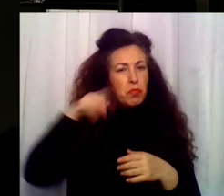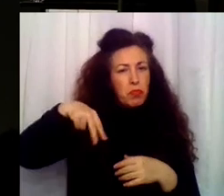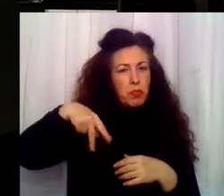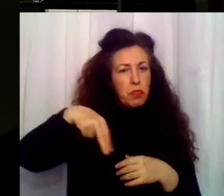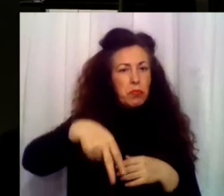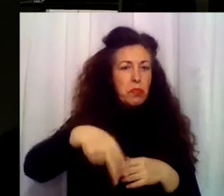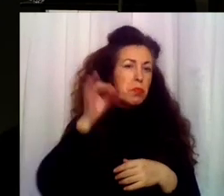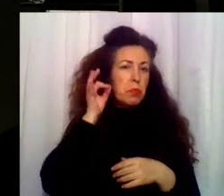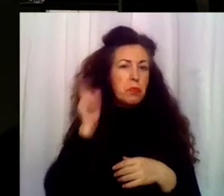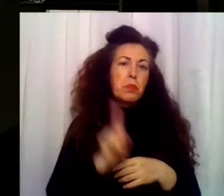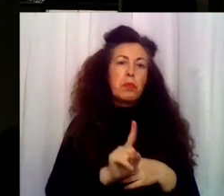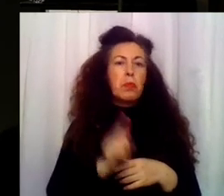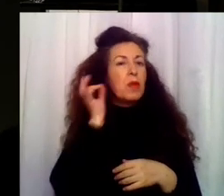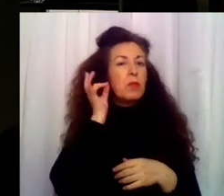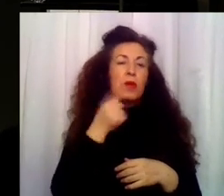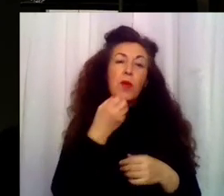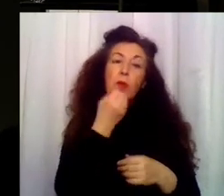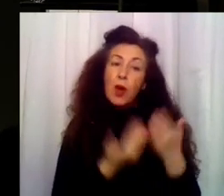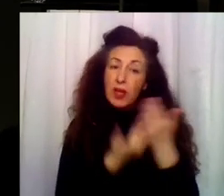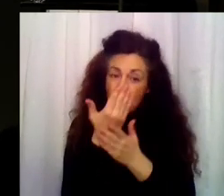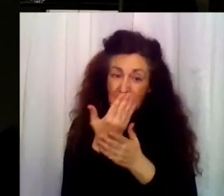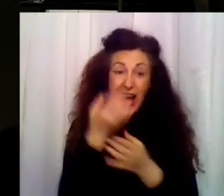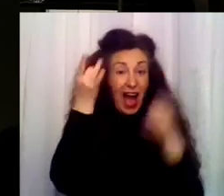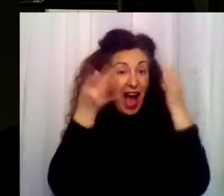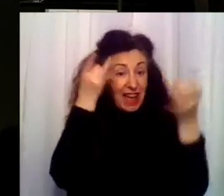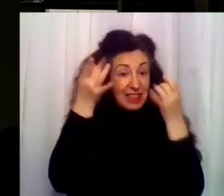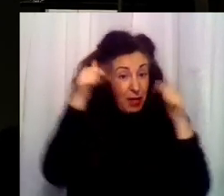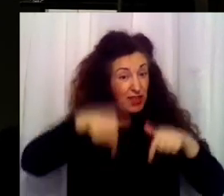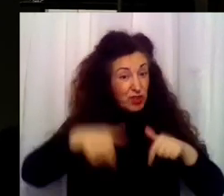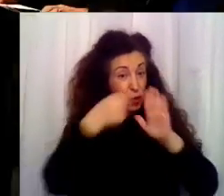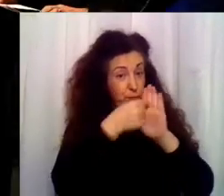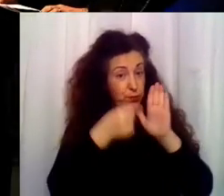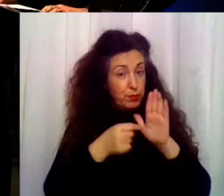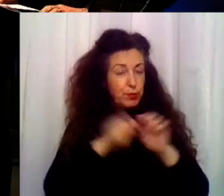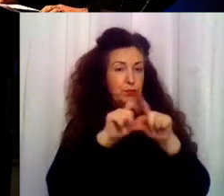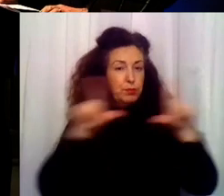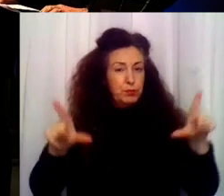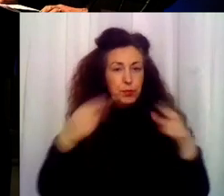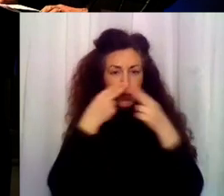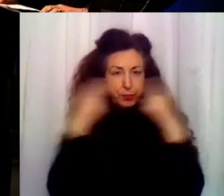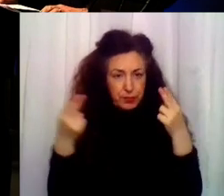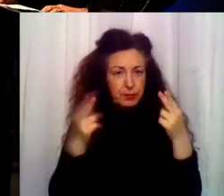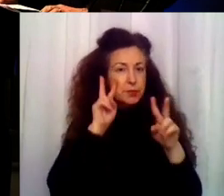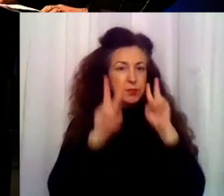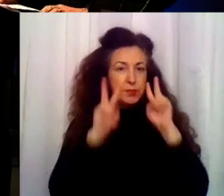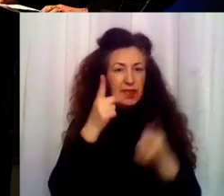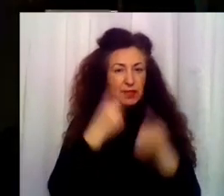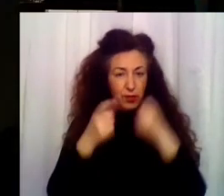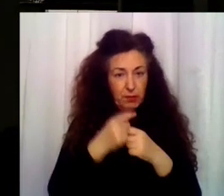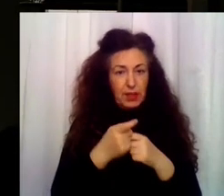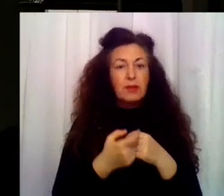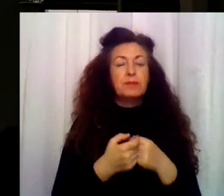Buenos días a todos. Las actividades de hoy ya las tenéis en los paneles informativos. Os deseamos un buen día. Natalia,